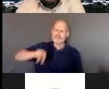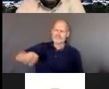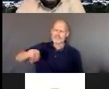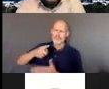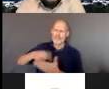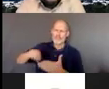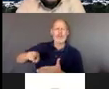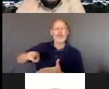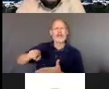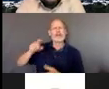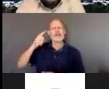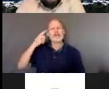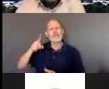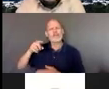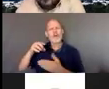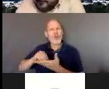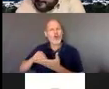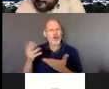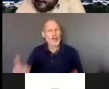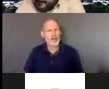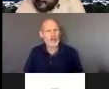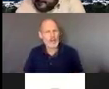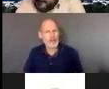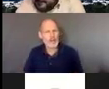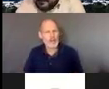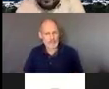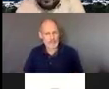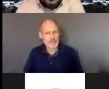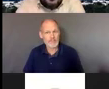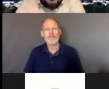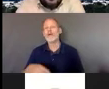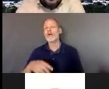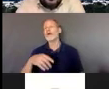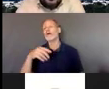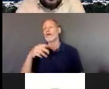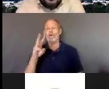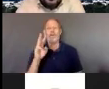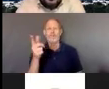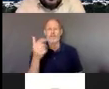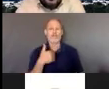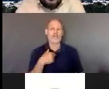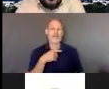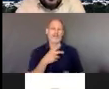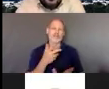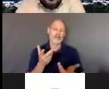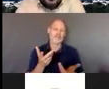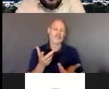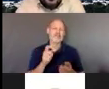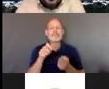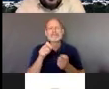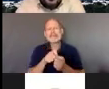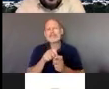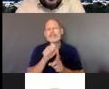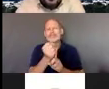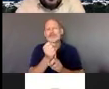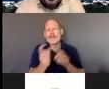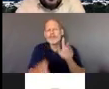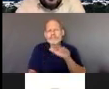a ocurrir para nada por supuesto hay circunstancias que requieren examinación pero